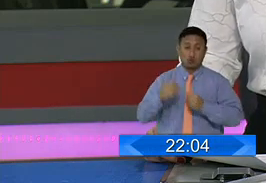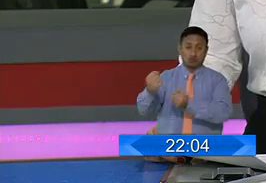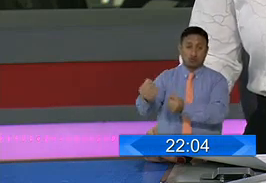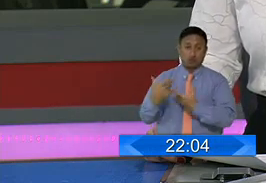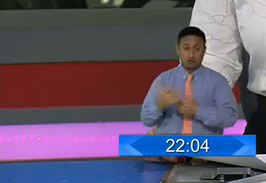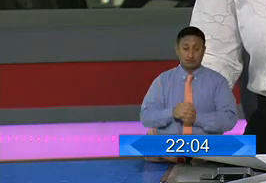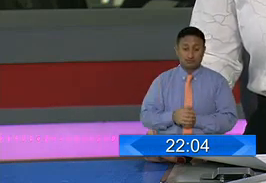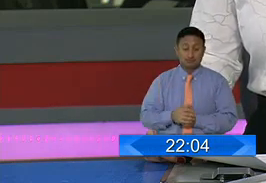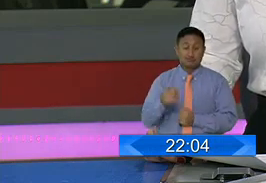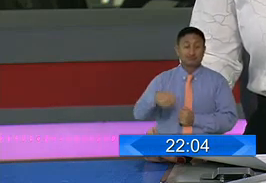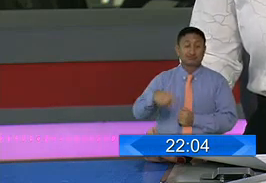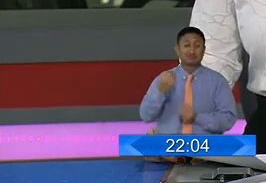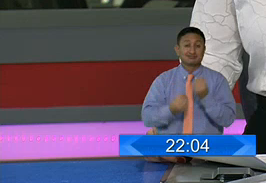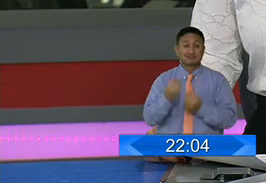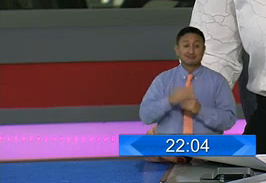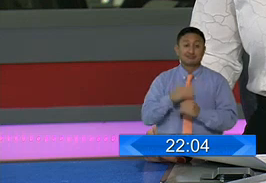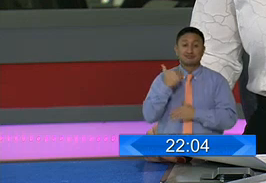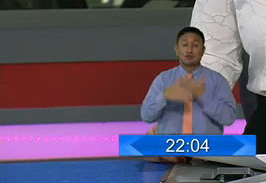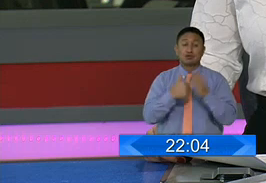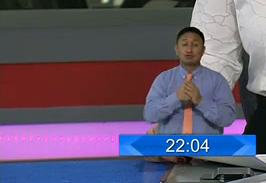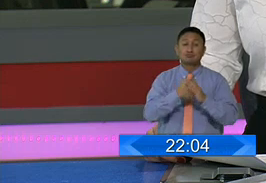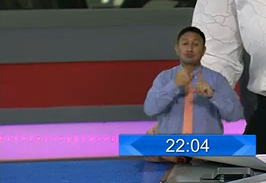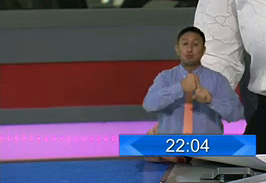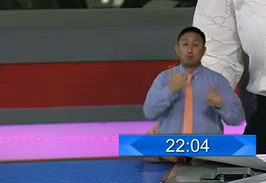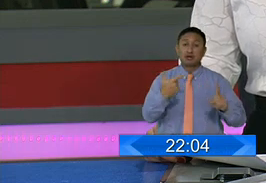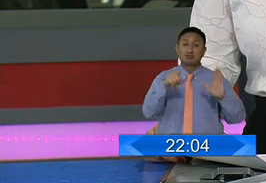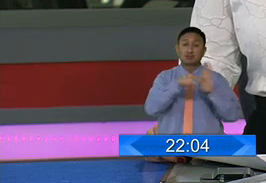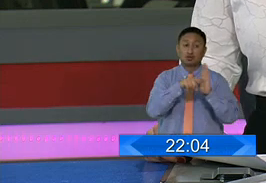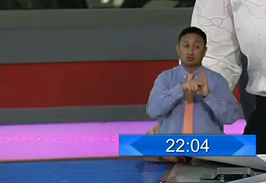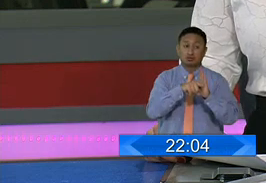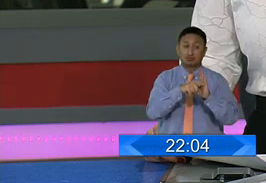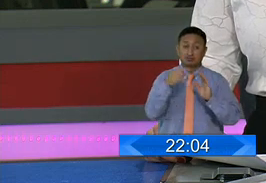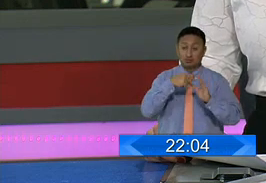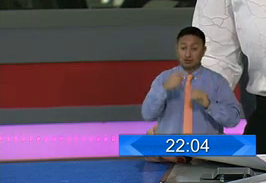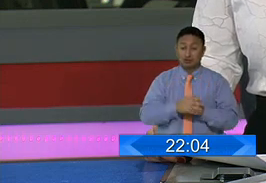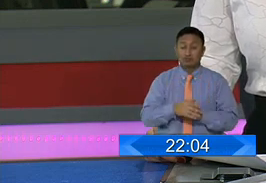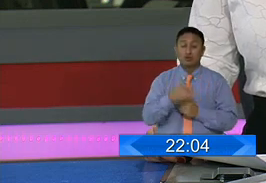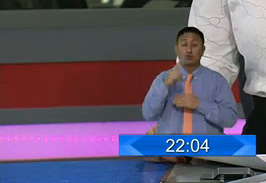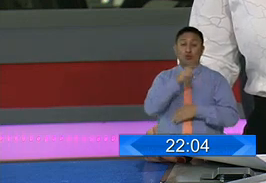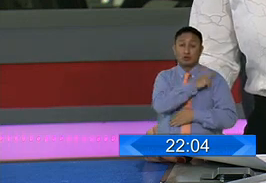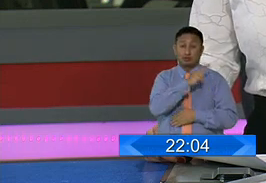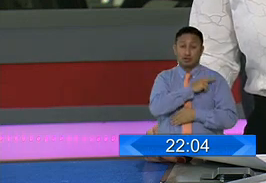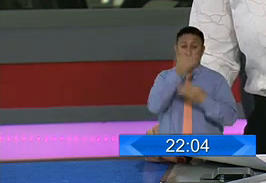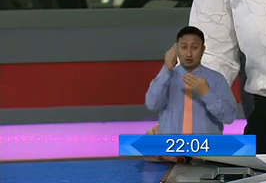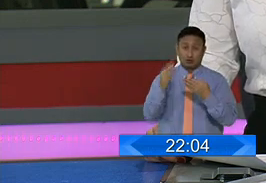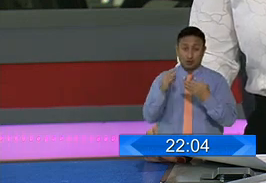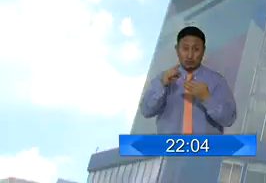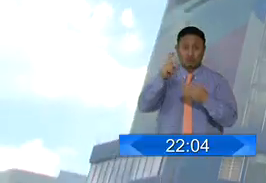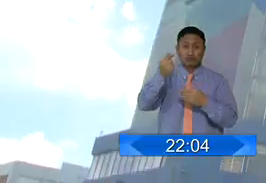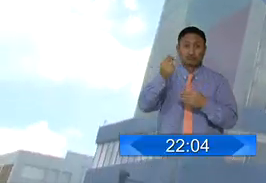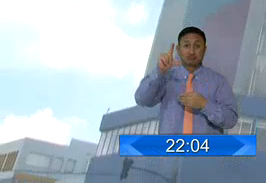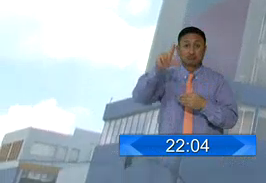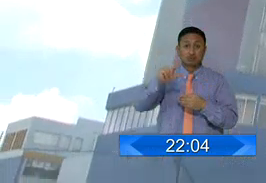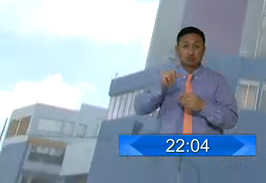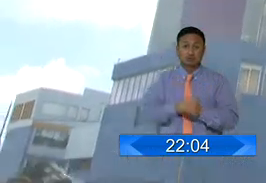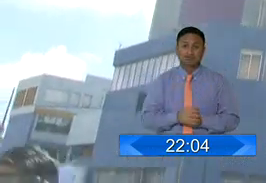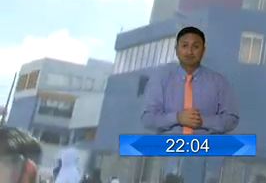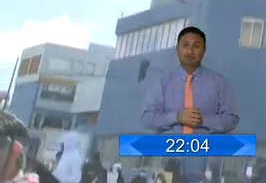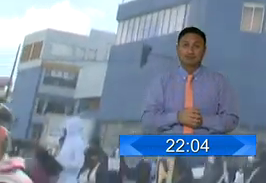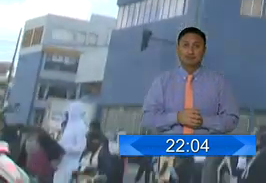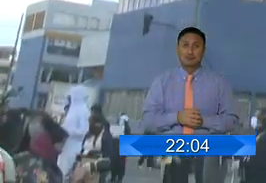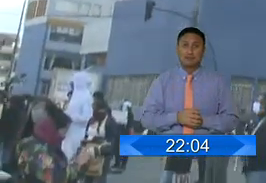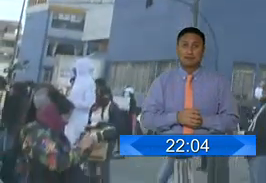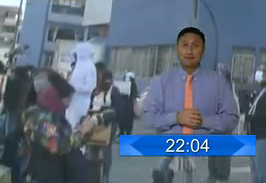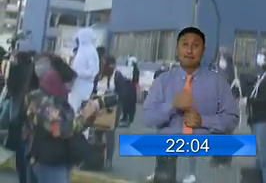y su posible repercusión para pretender disminuir el presupuesto en las universidades públicas. Minutos de